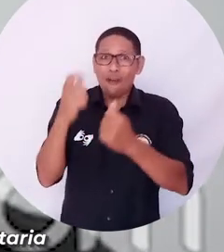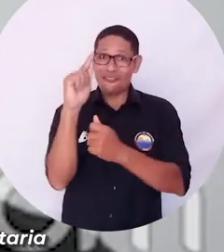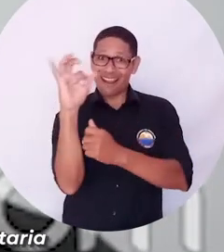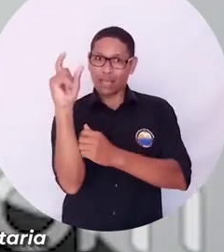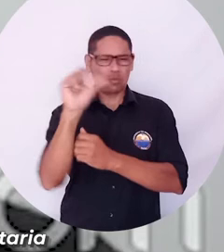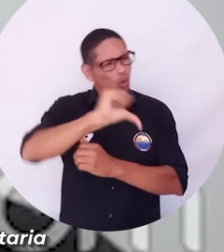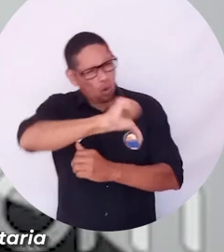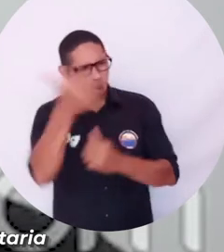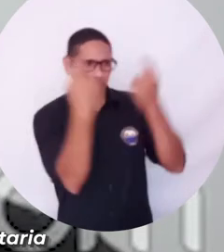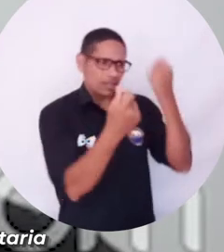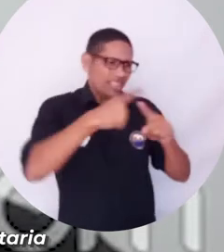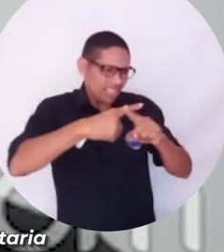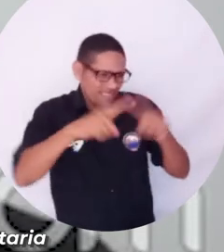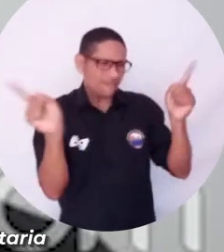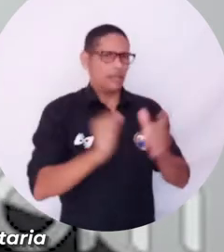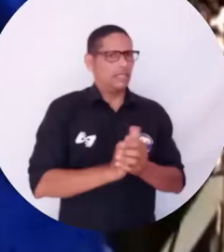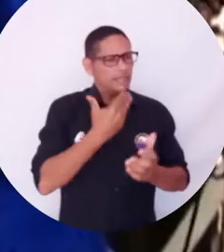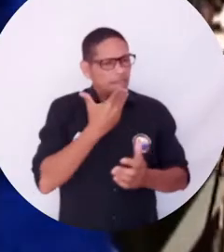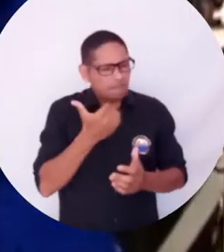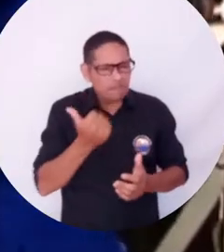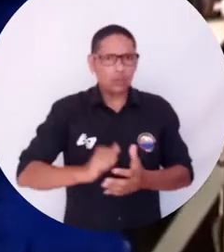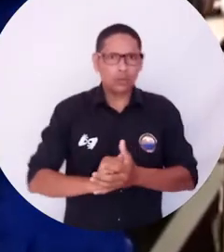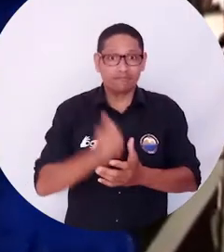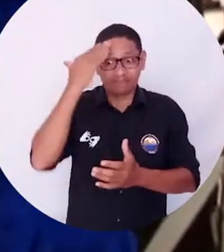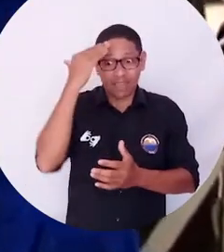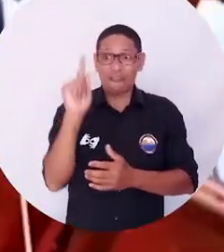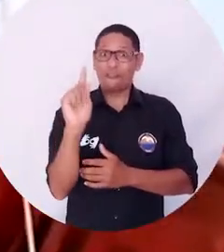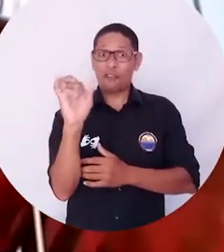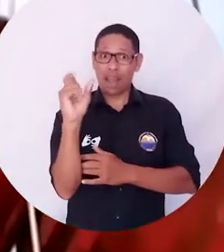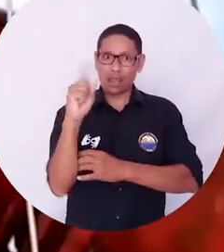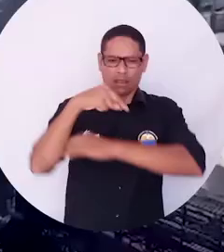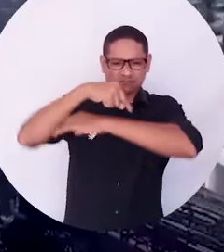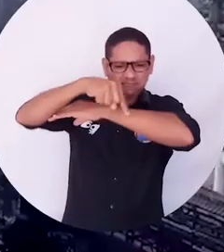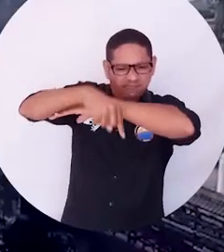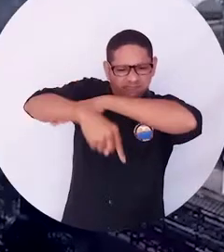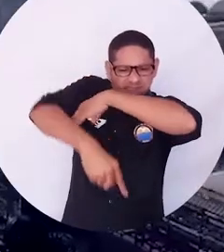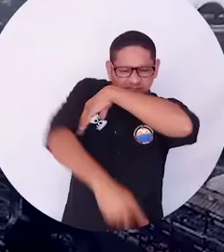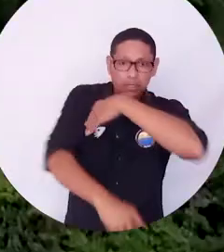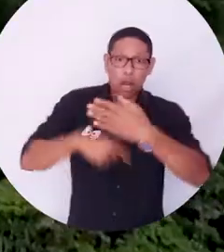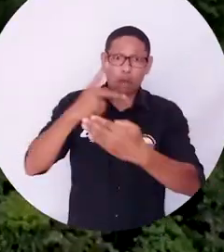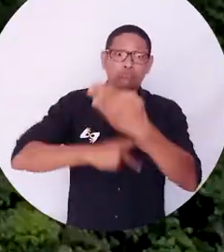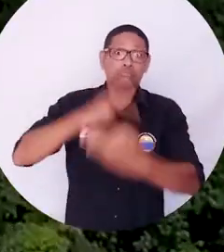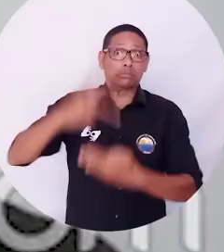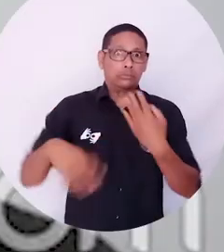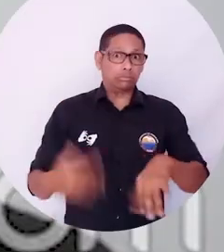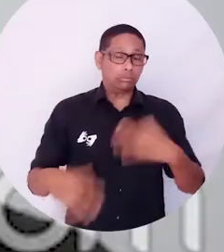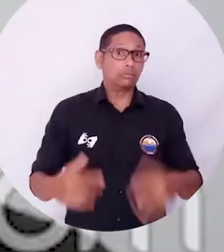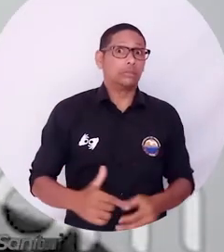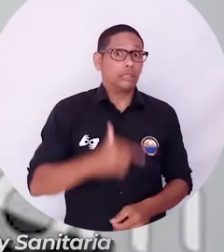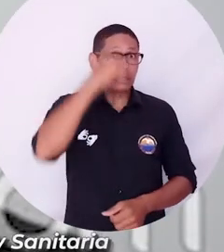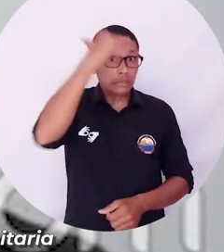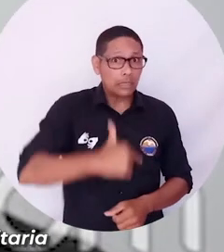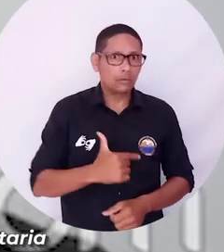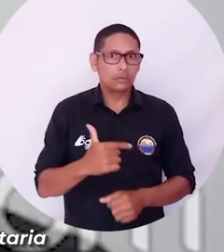nos estamos yendo mucho, mucho al extractivismo y ya sabemos que el fracking es un proyecto que se debe tomar con bastante seriedad, no